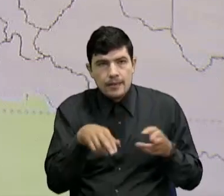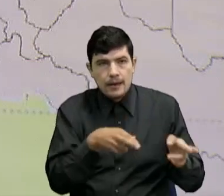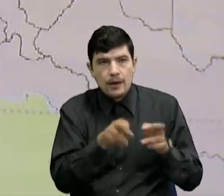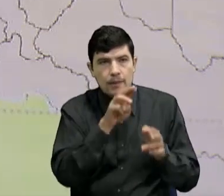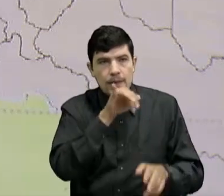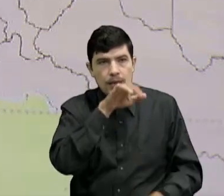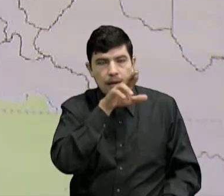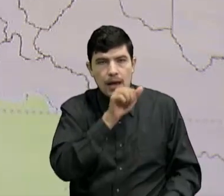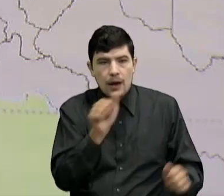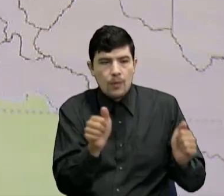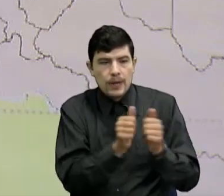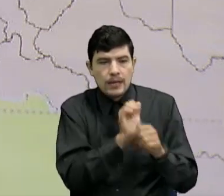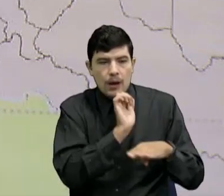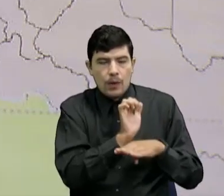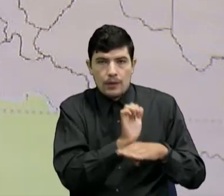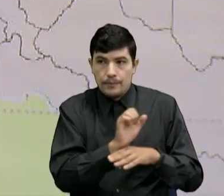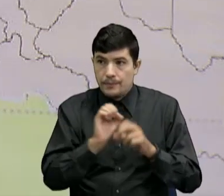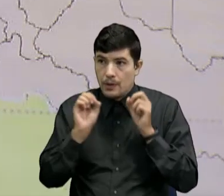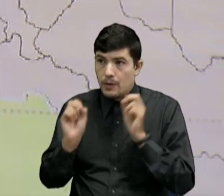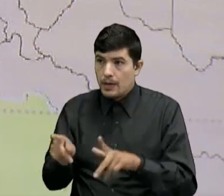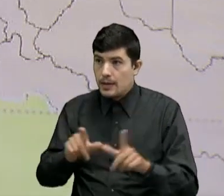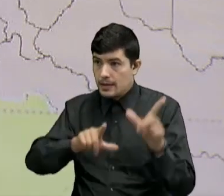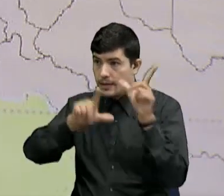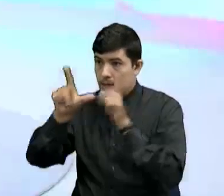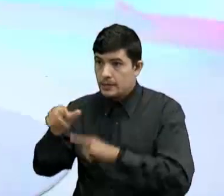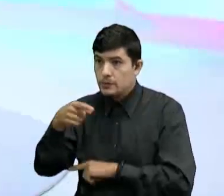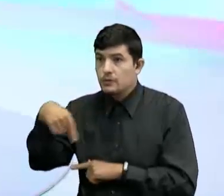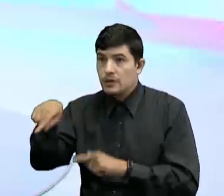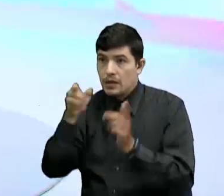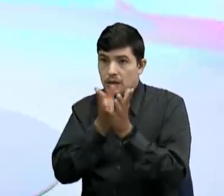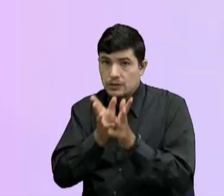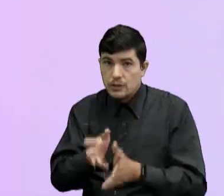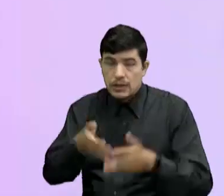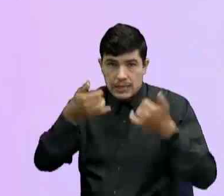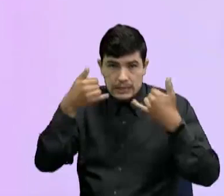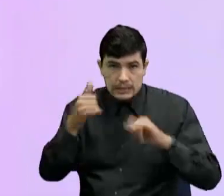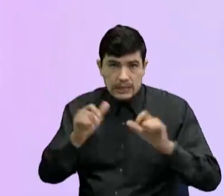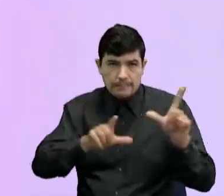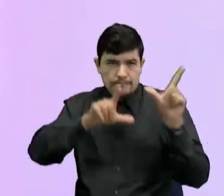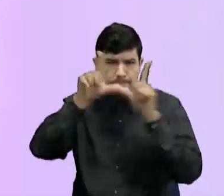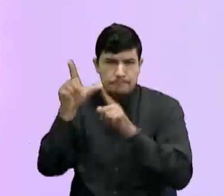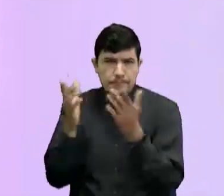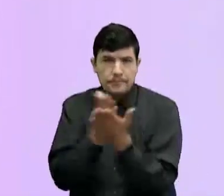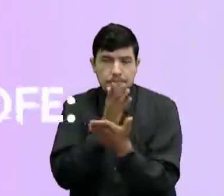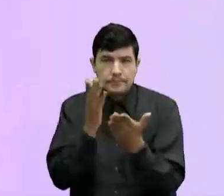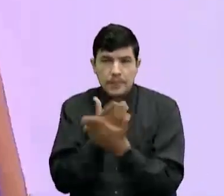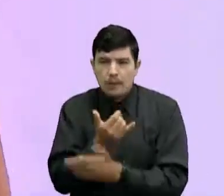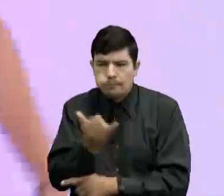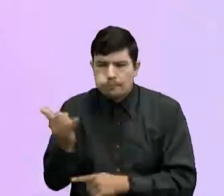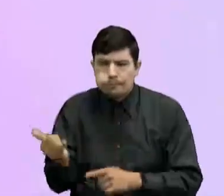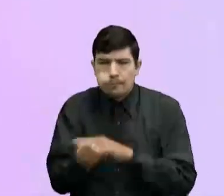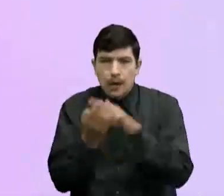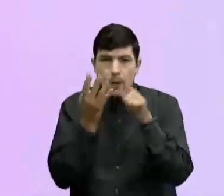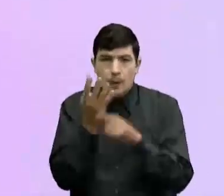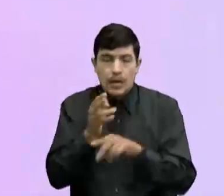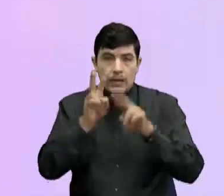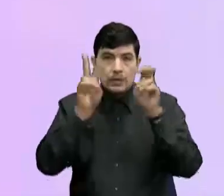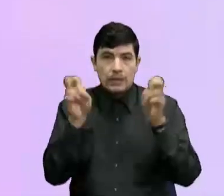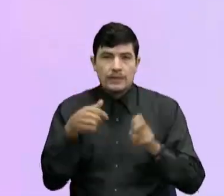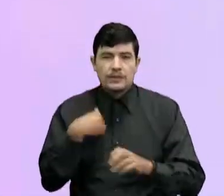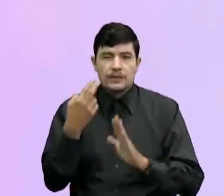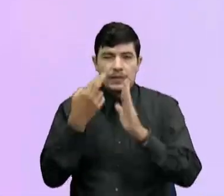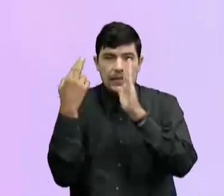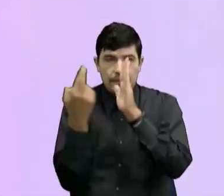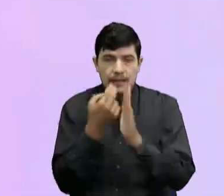Con Ecuador Bueno Entonces ya los chicos Ya debieron escribir En su cuaderno Estos cuatro puntos Vuelvo y repito